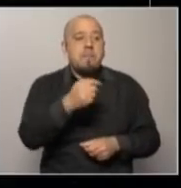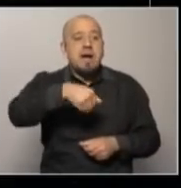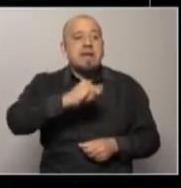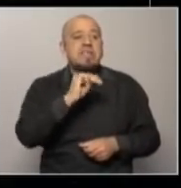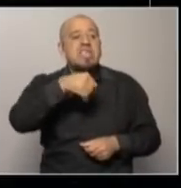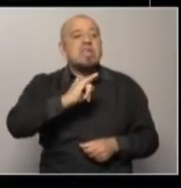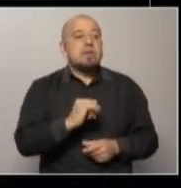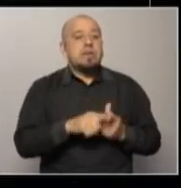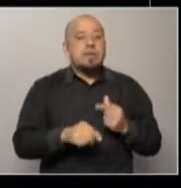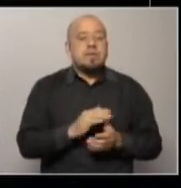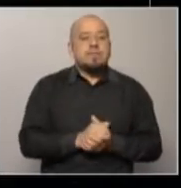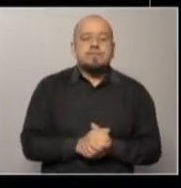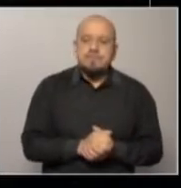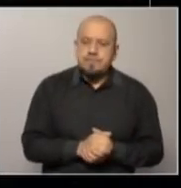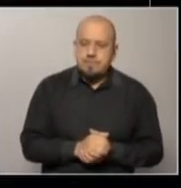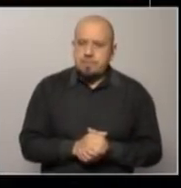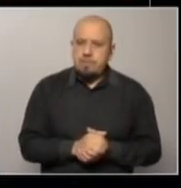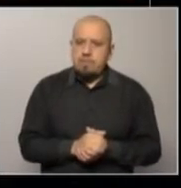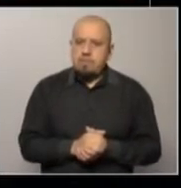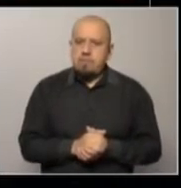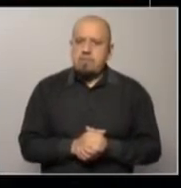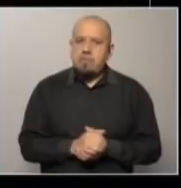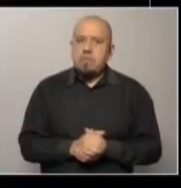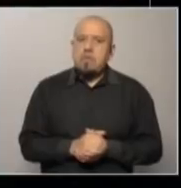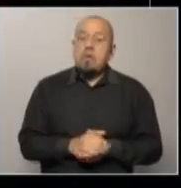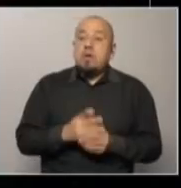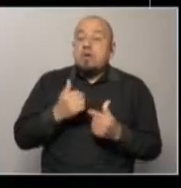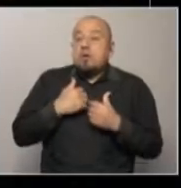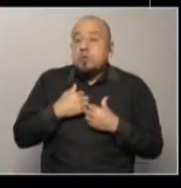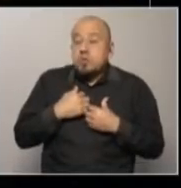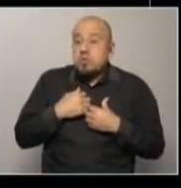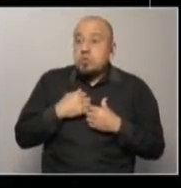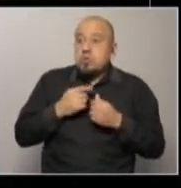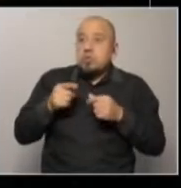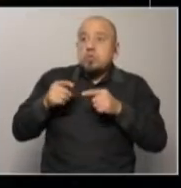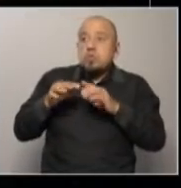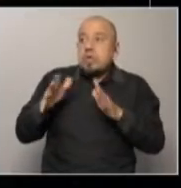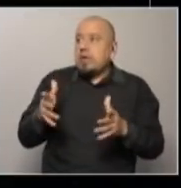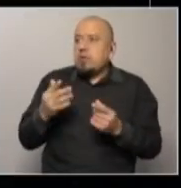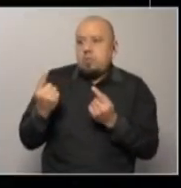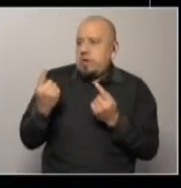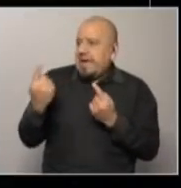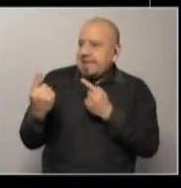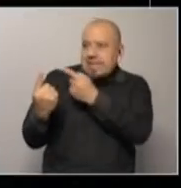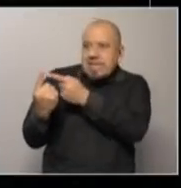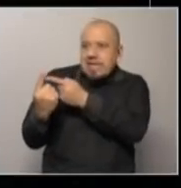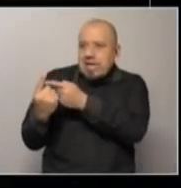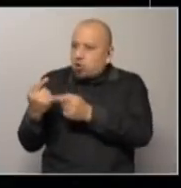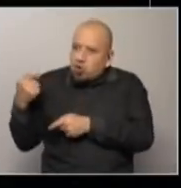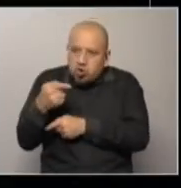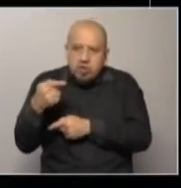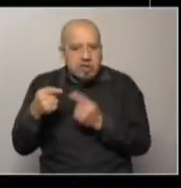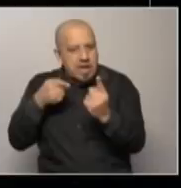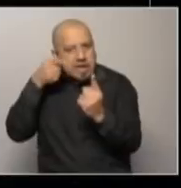contenidos del debate público. Ahora, por lo que uno ve de afuera, termina siendo palabra contra palabra. sea, todavía no aparecieron